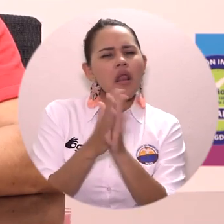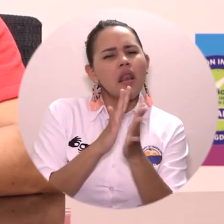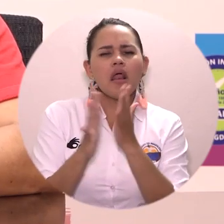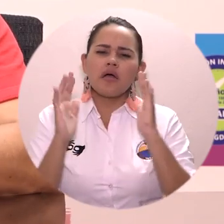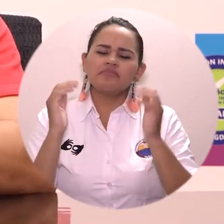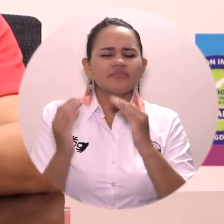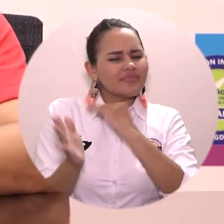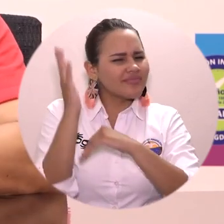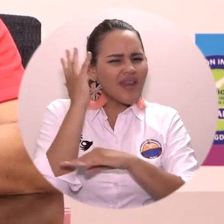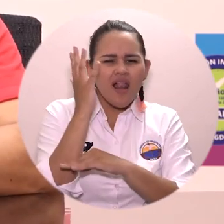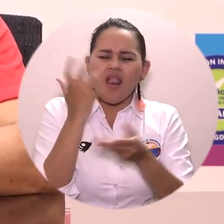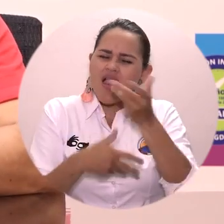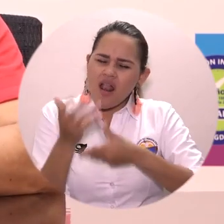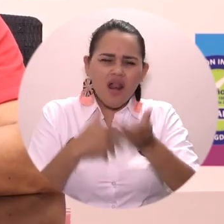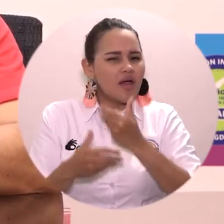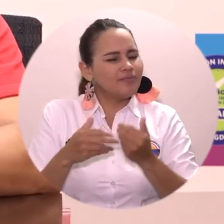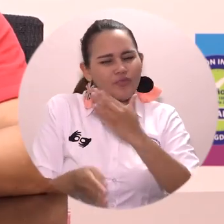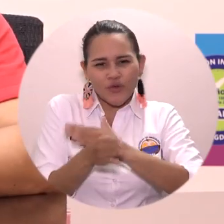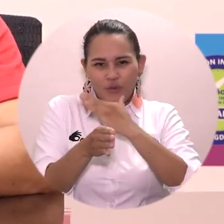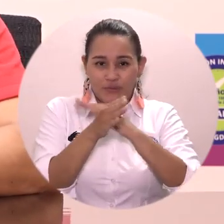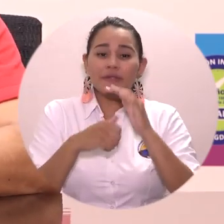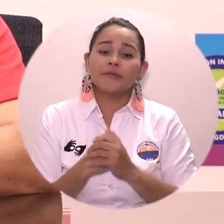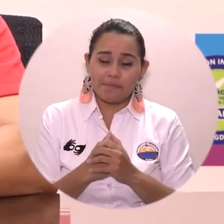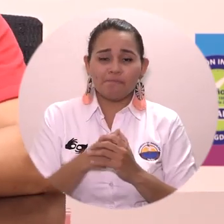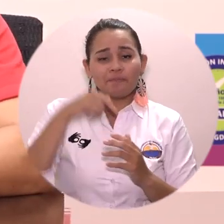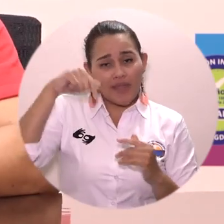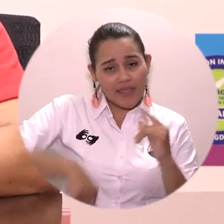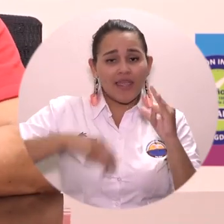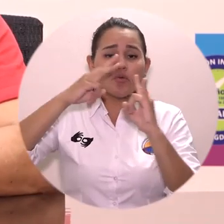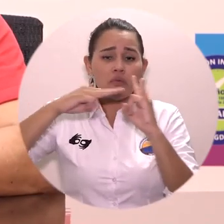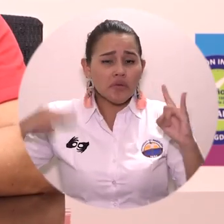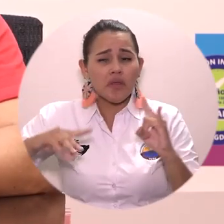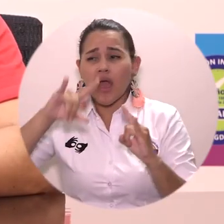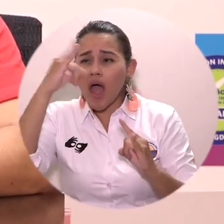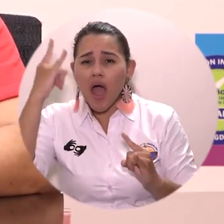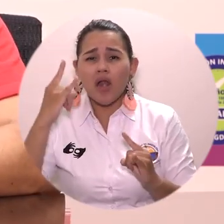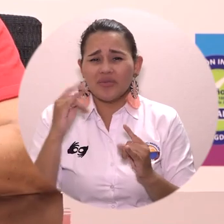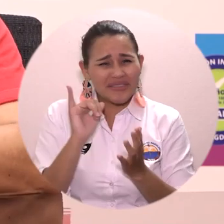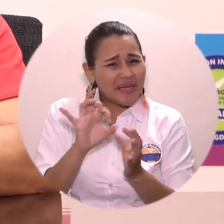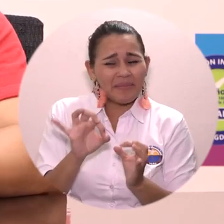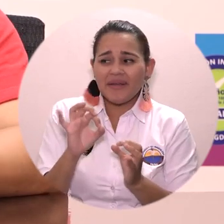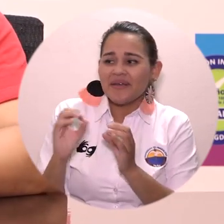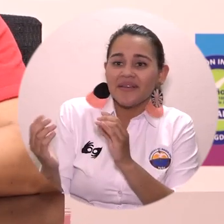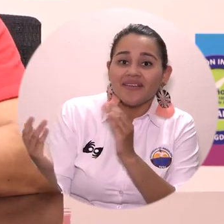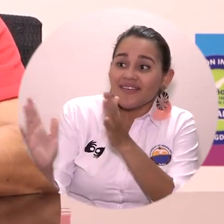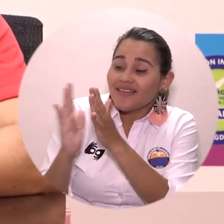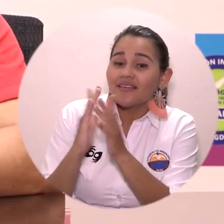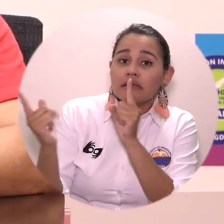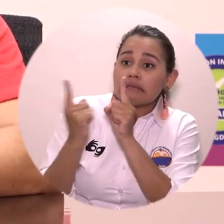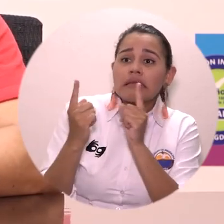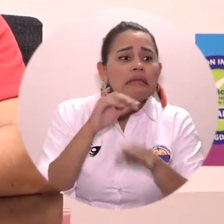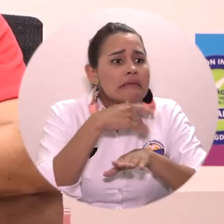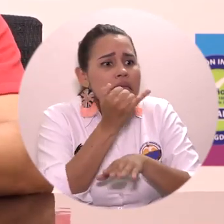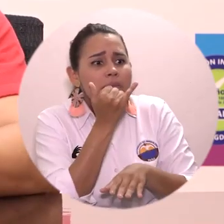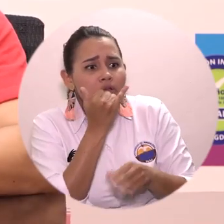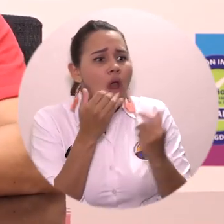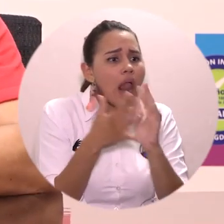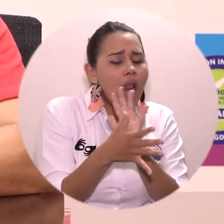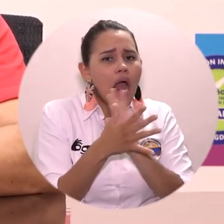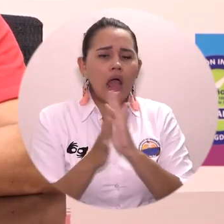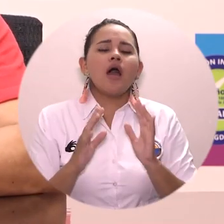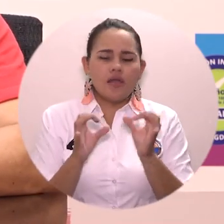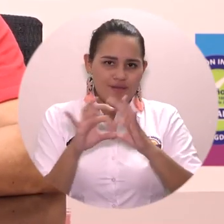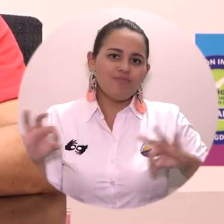para que estemos en información permanente. Así como nos encontramos aquí en el campus y me cuentan siempre los problemas que hay que resolver, pues